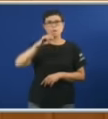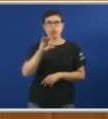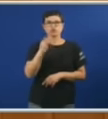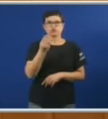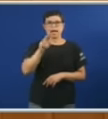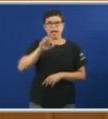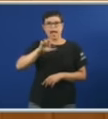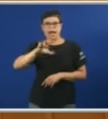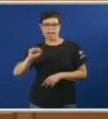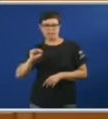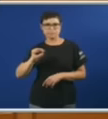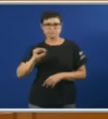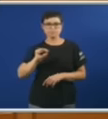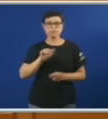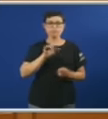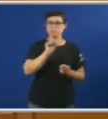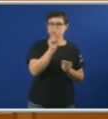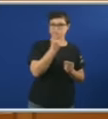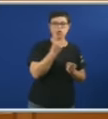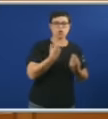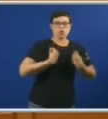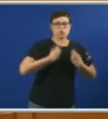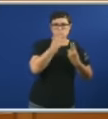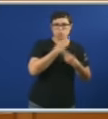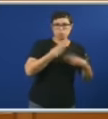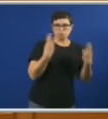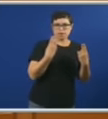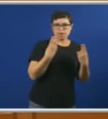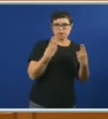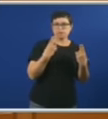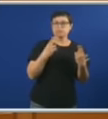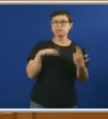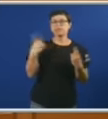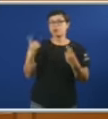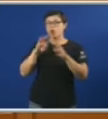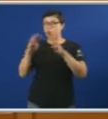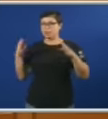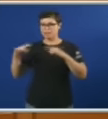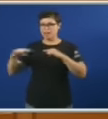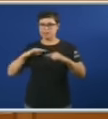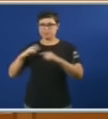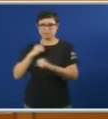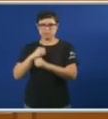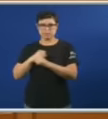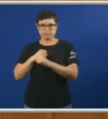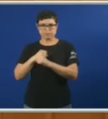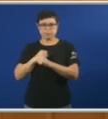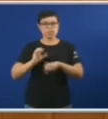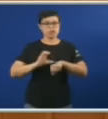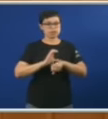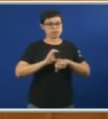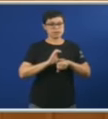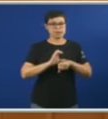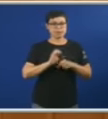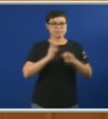Viña veu a sanidade pública Despois de traballar como xerente de Povisa Cando acesan como conselleira